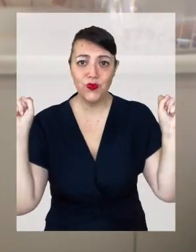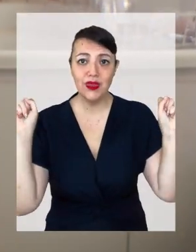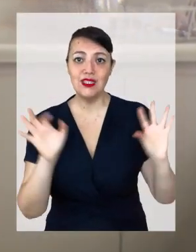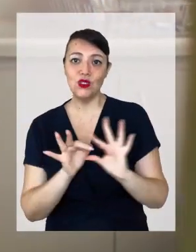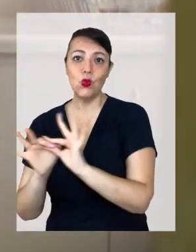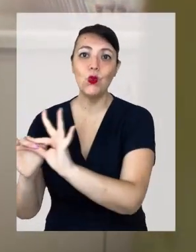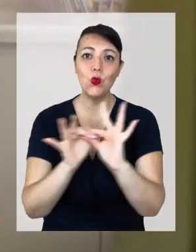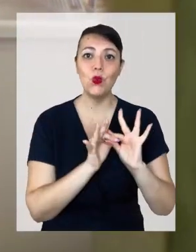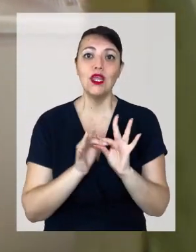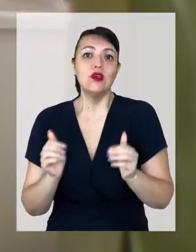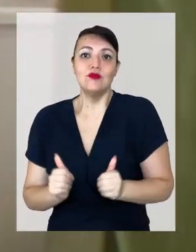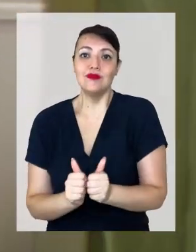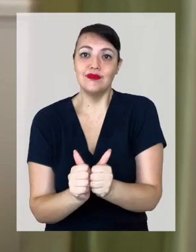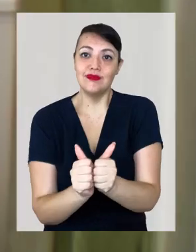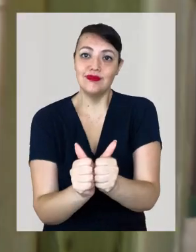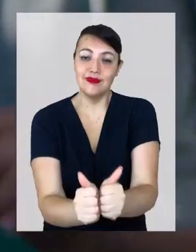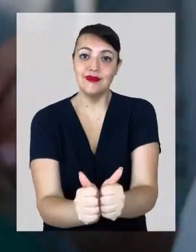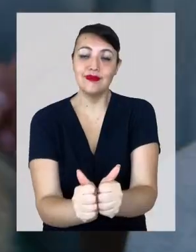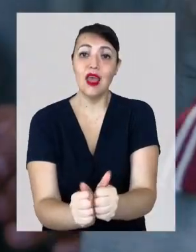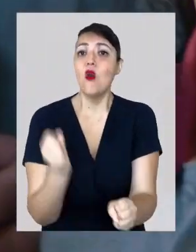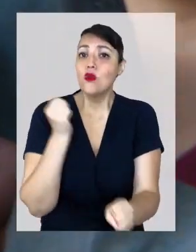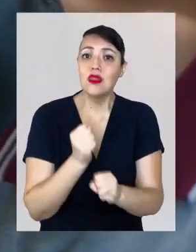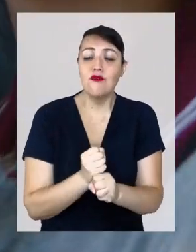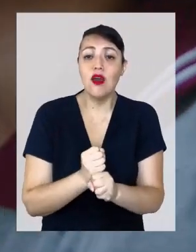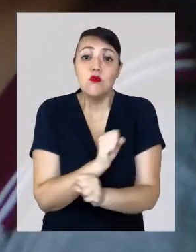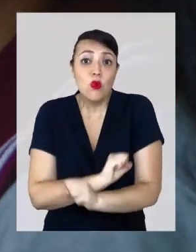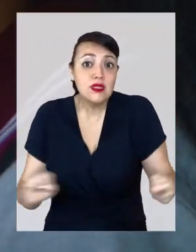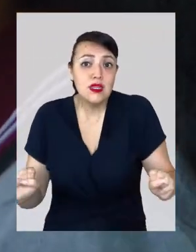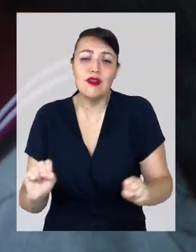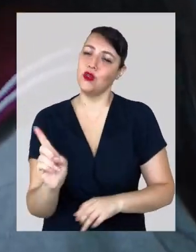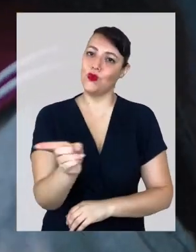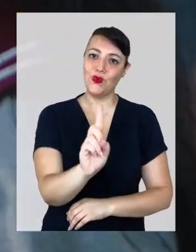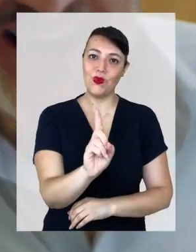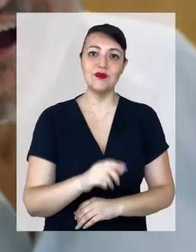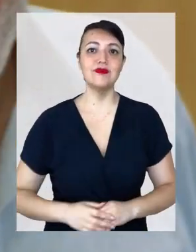si unidos nos quedamos, ninguna tarea es imposible.